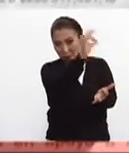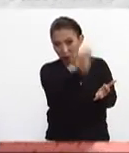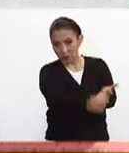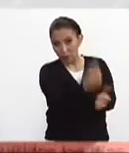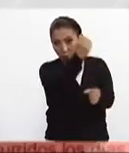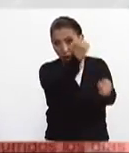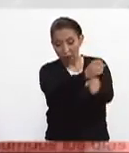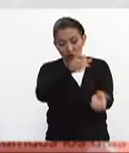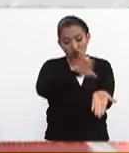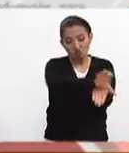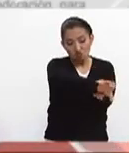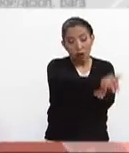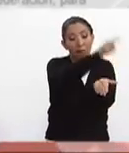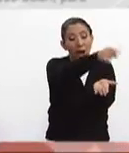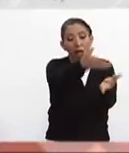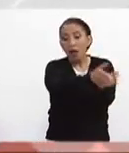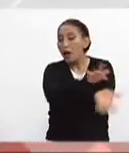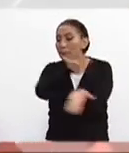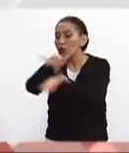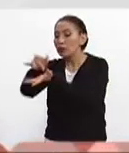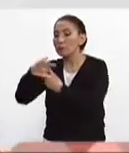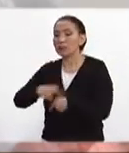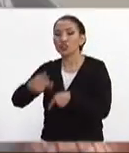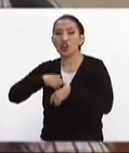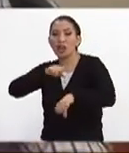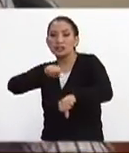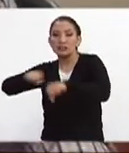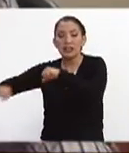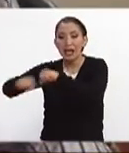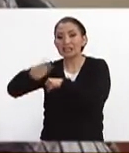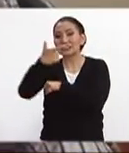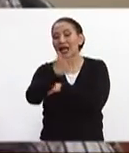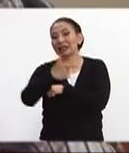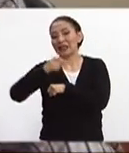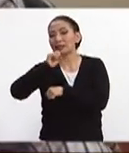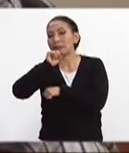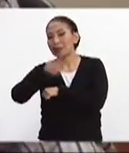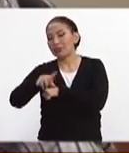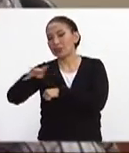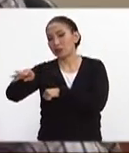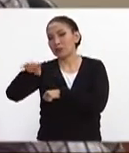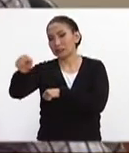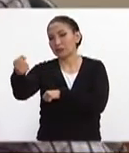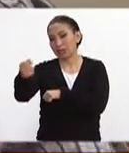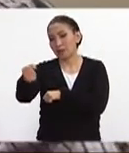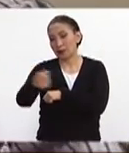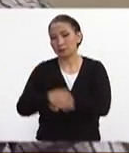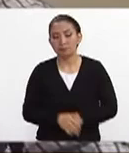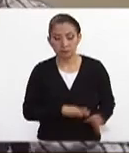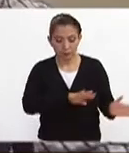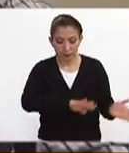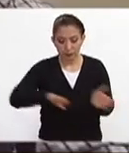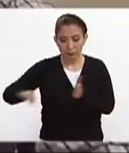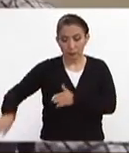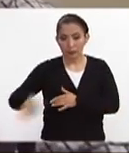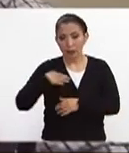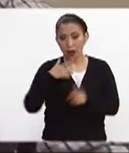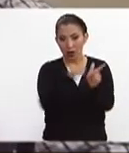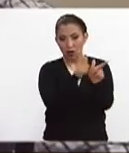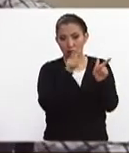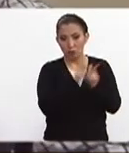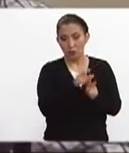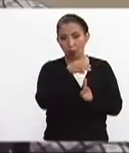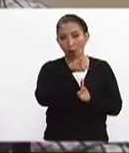anualmente esto para apoyar a los damnificados por los sismos del 7 y también del 19 de septiembre por su parte el